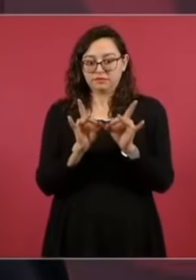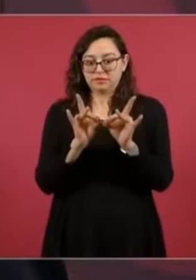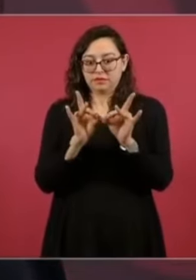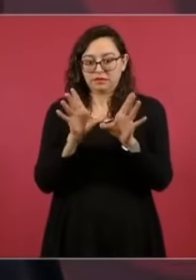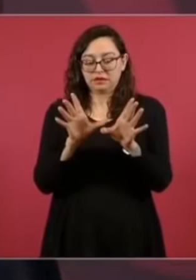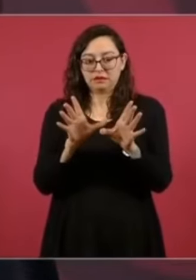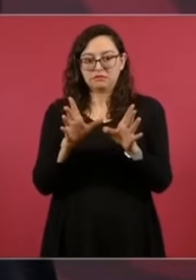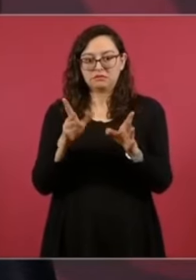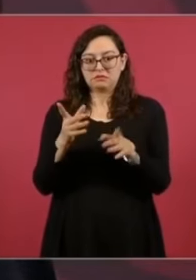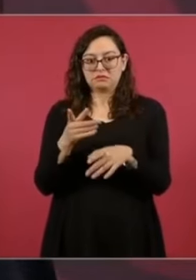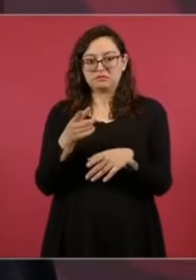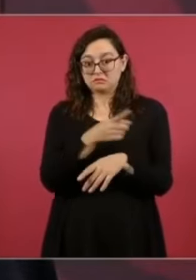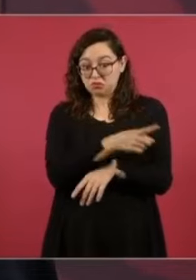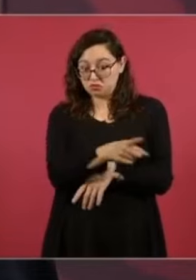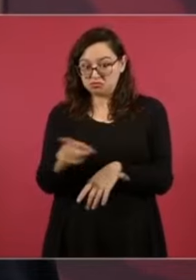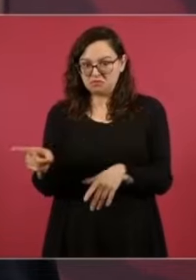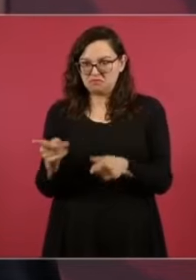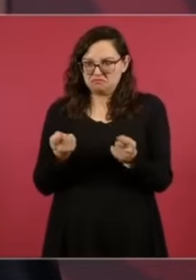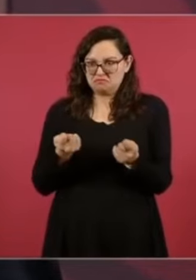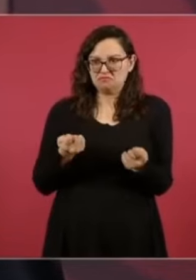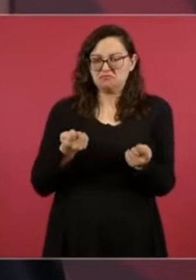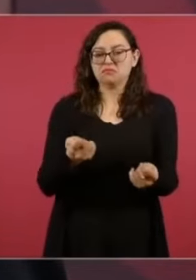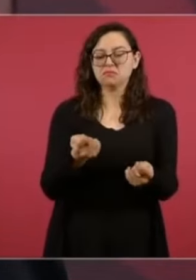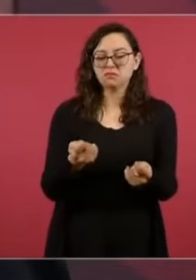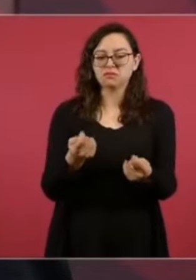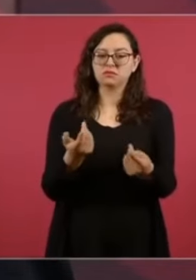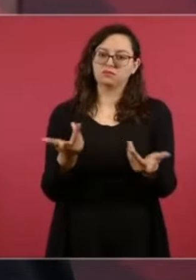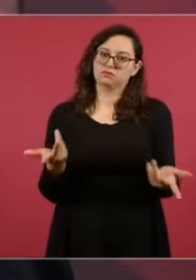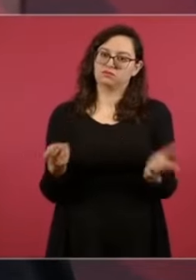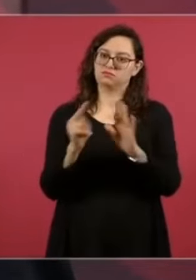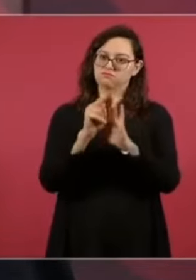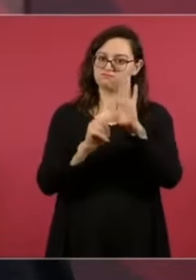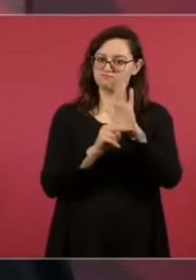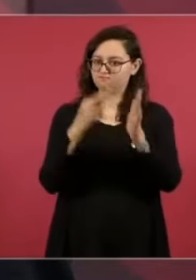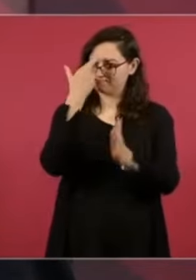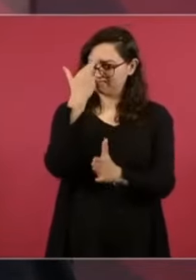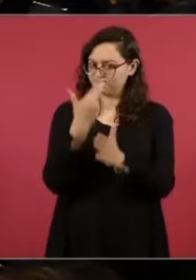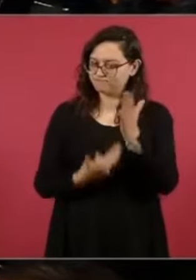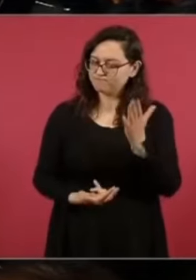la normatividad.